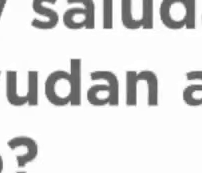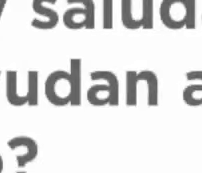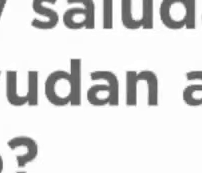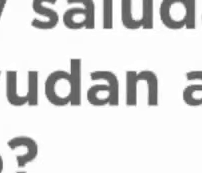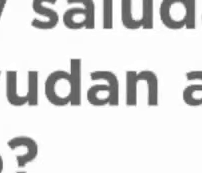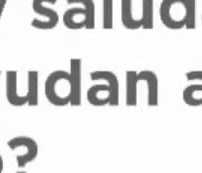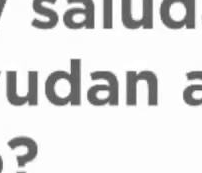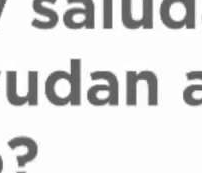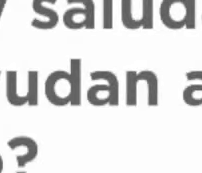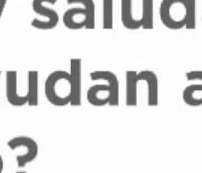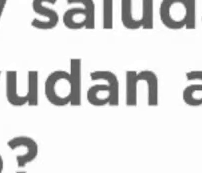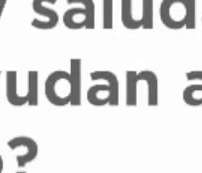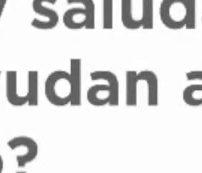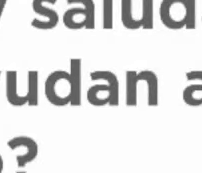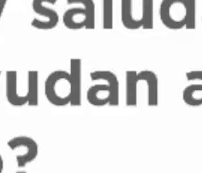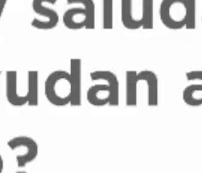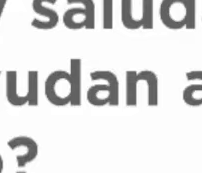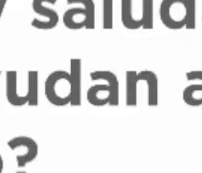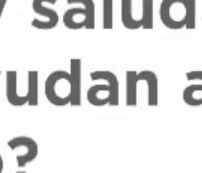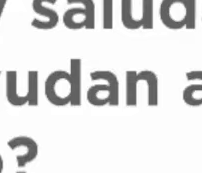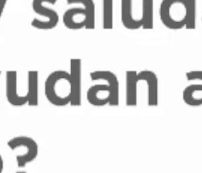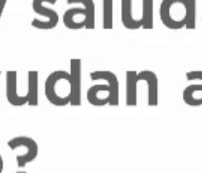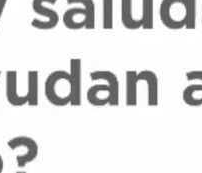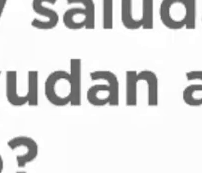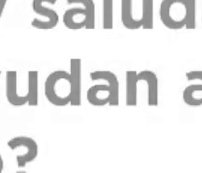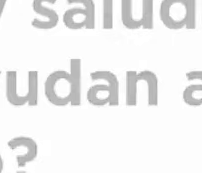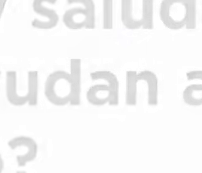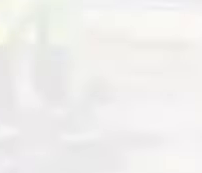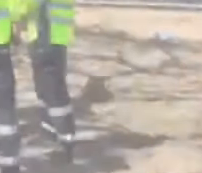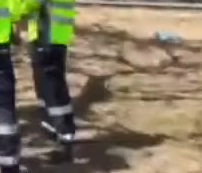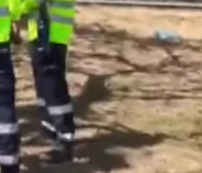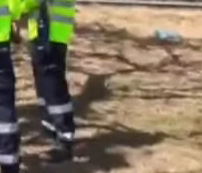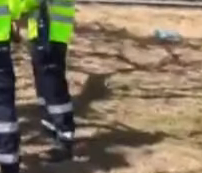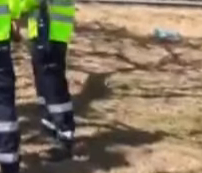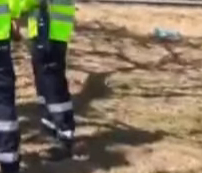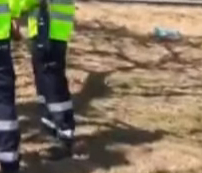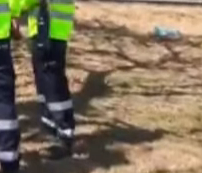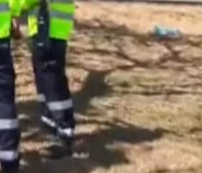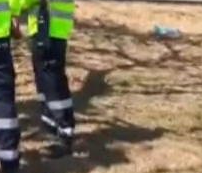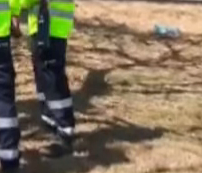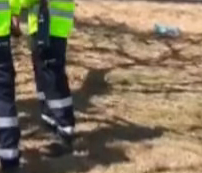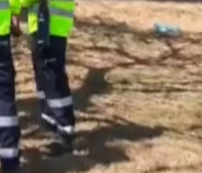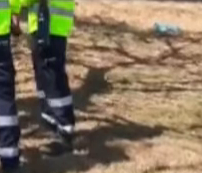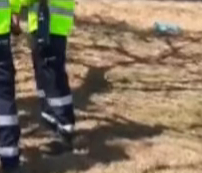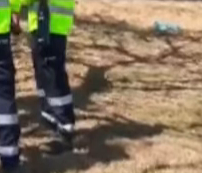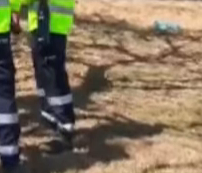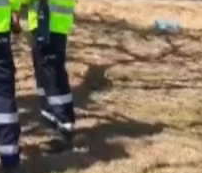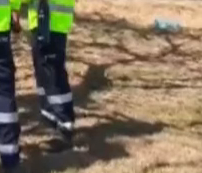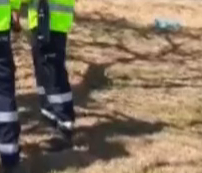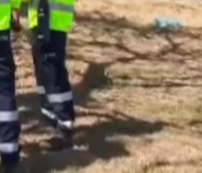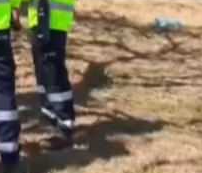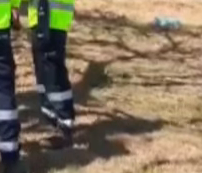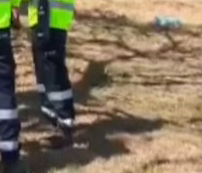¿Qué es un entorno de trabajo seguro y saludable y quiénes ayudan a crearlo? Es un ambiente laboral en el cual se eliminaron